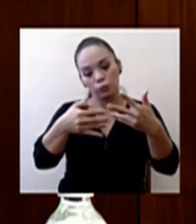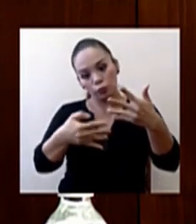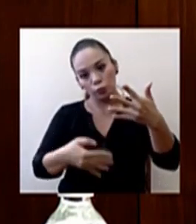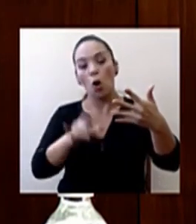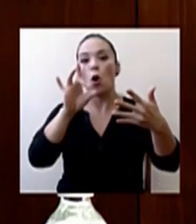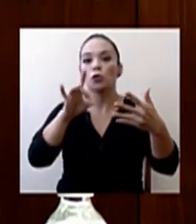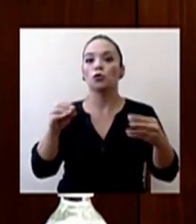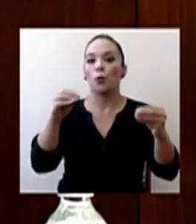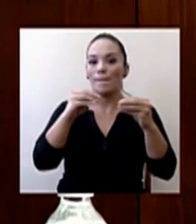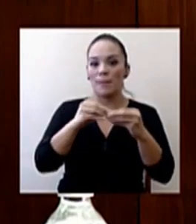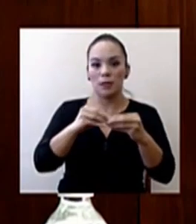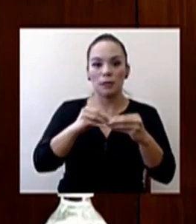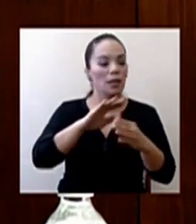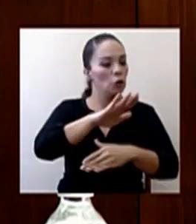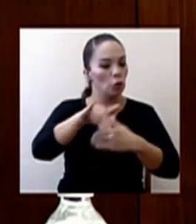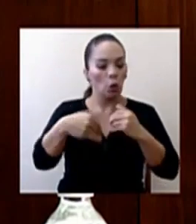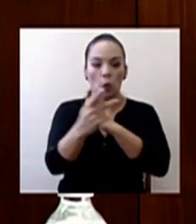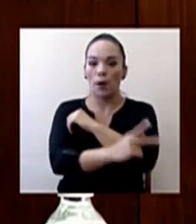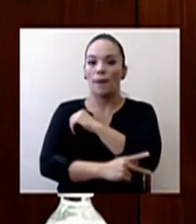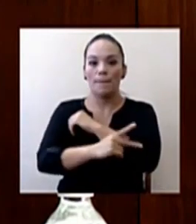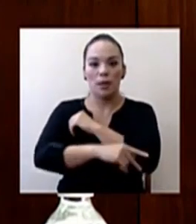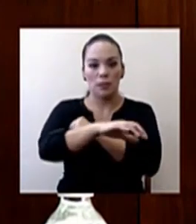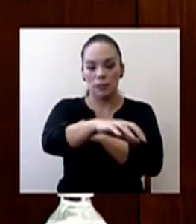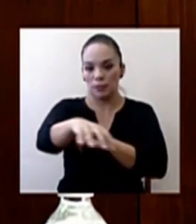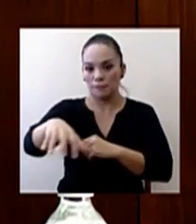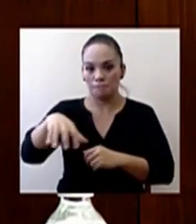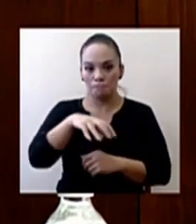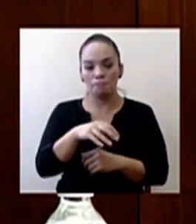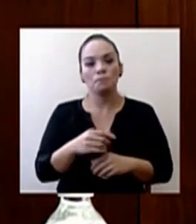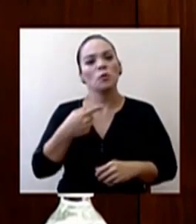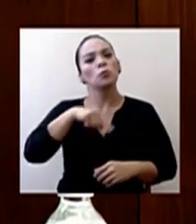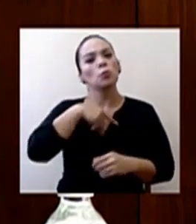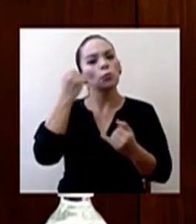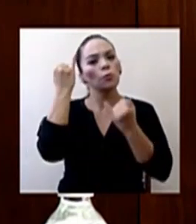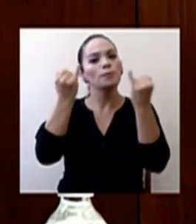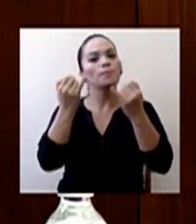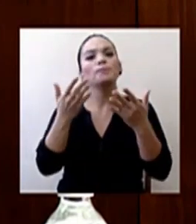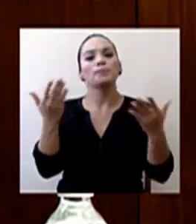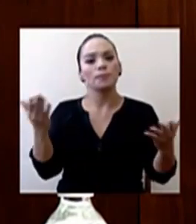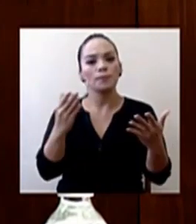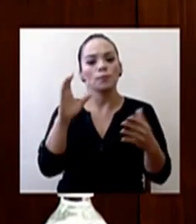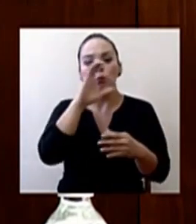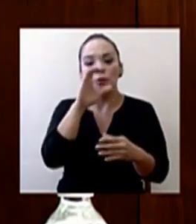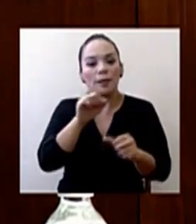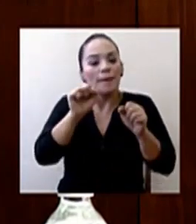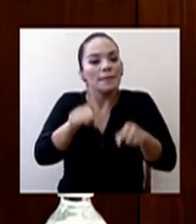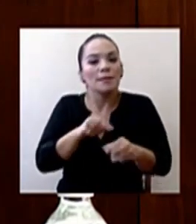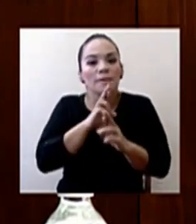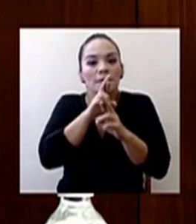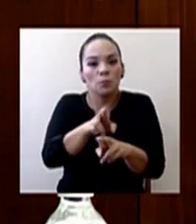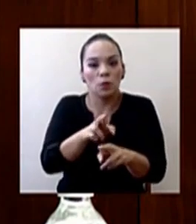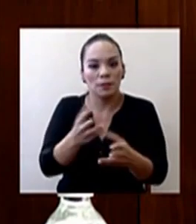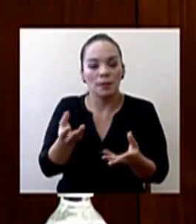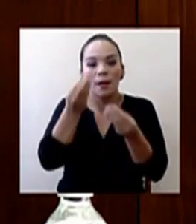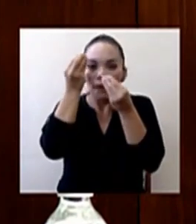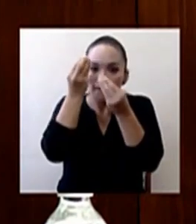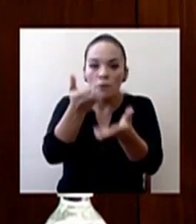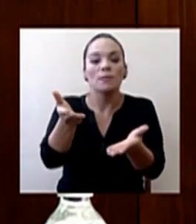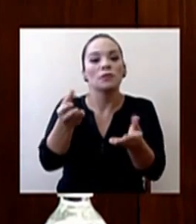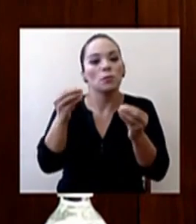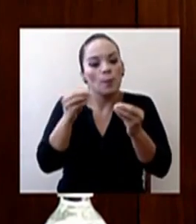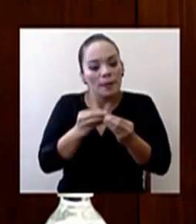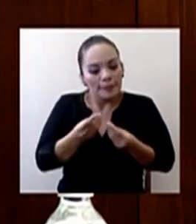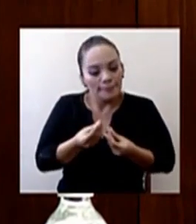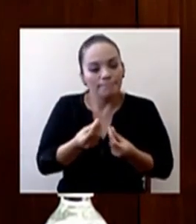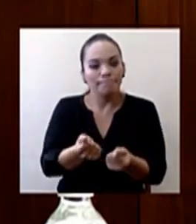salud a lo largo de todo el país y lo que buscamos es una capacidad de respuesta de la información mucho